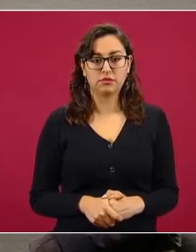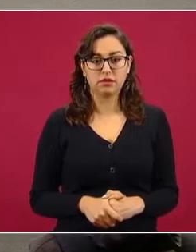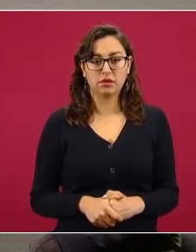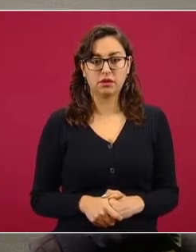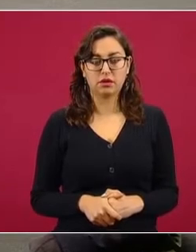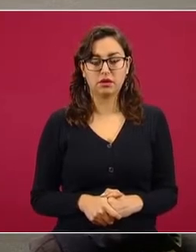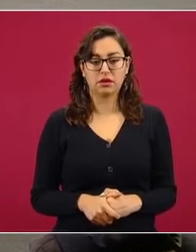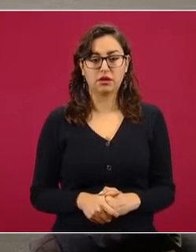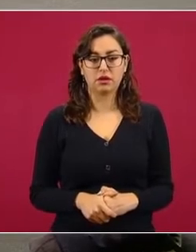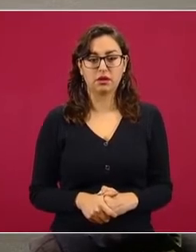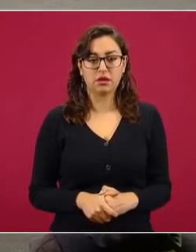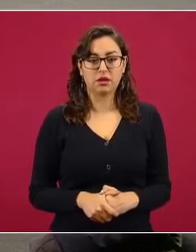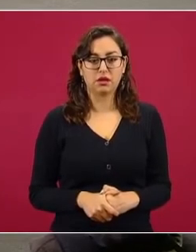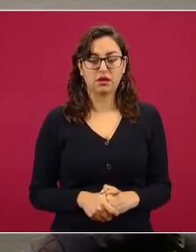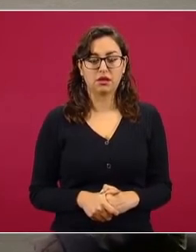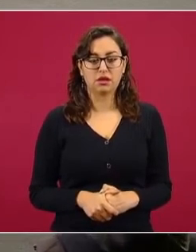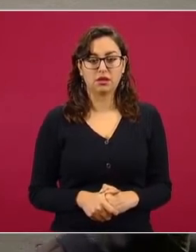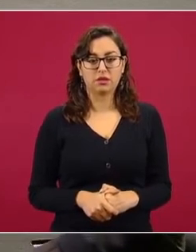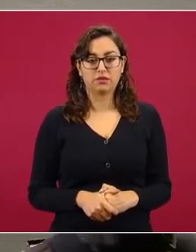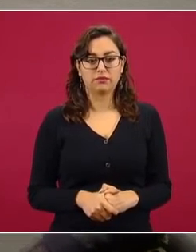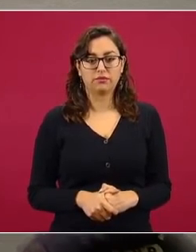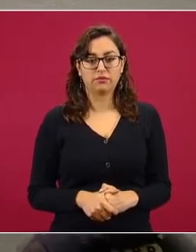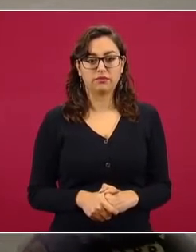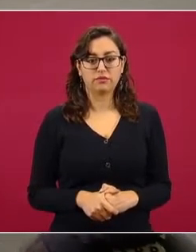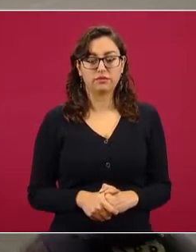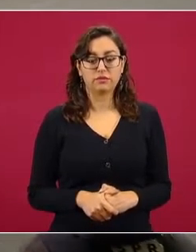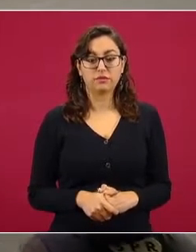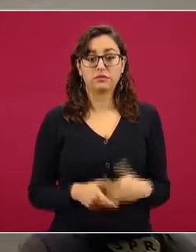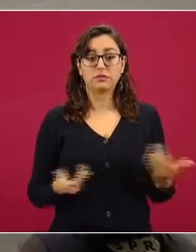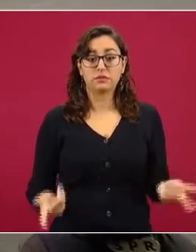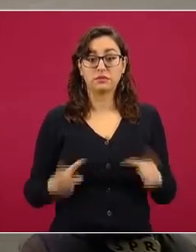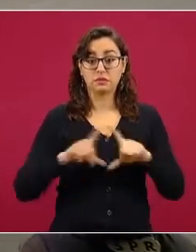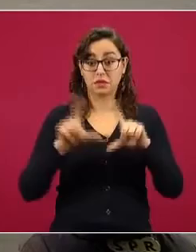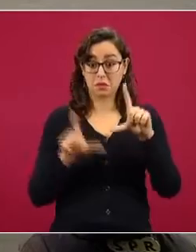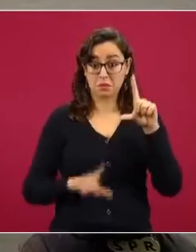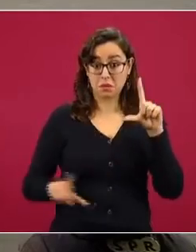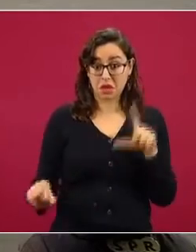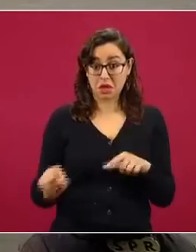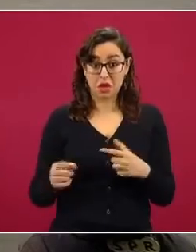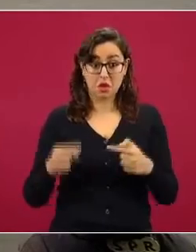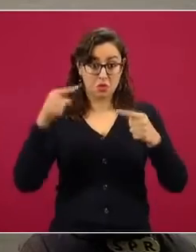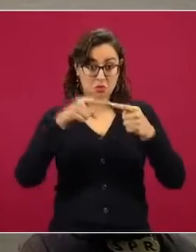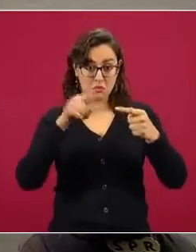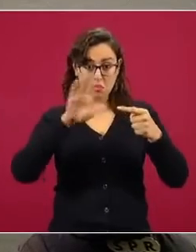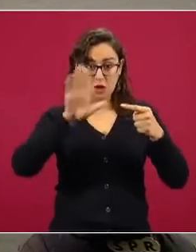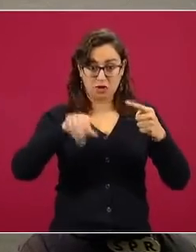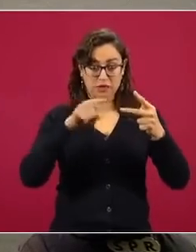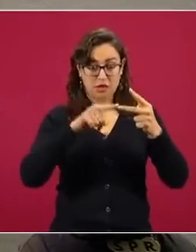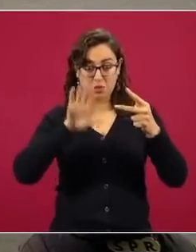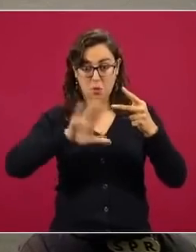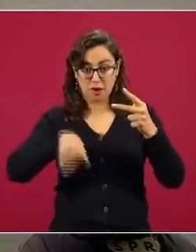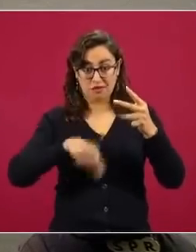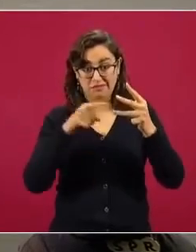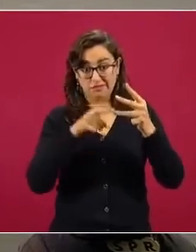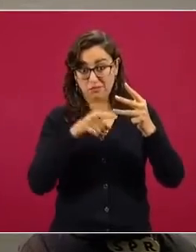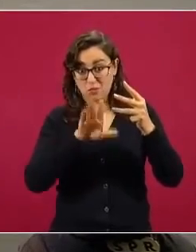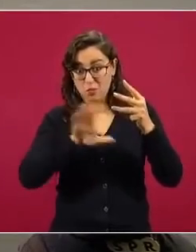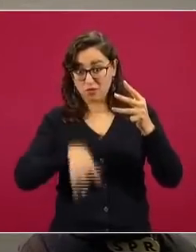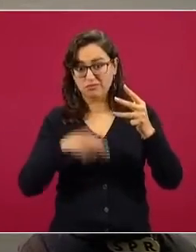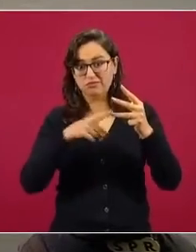ahí es la tercera causa de muerte en México síguele